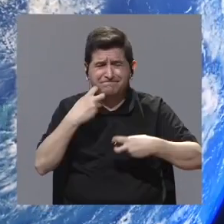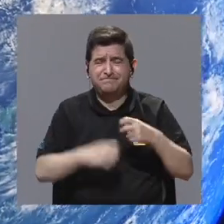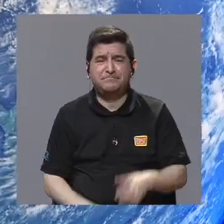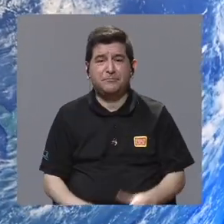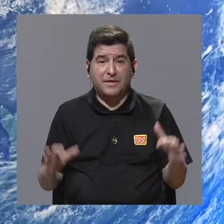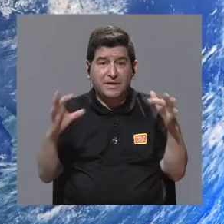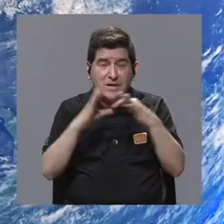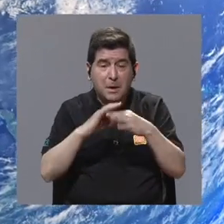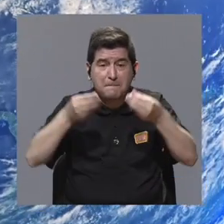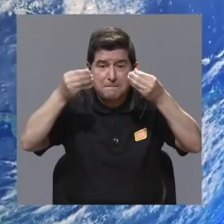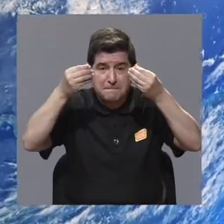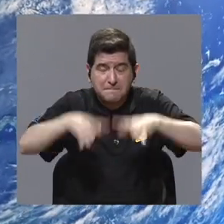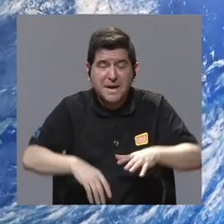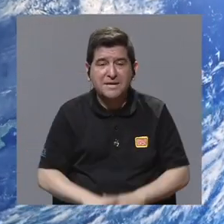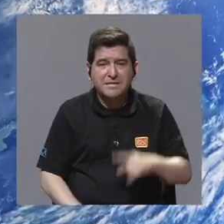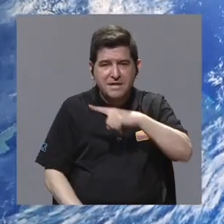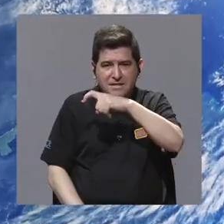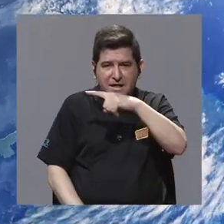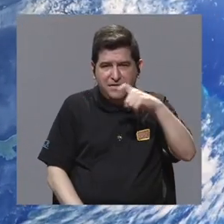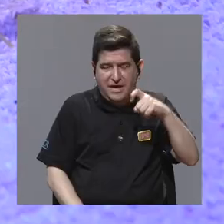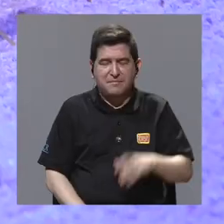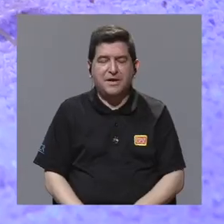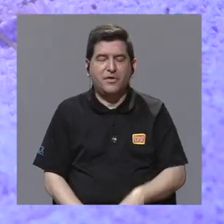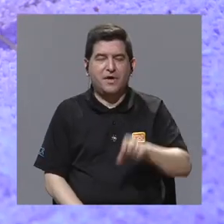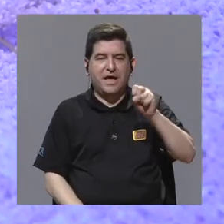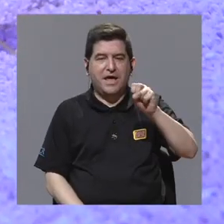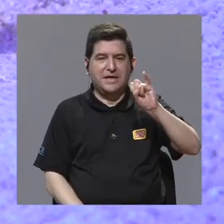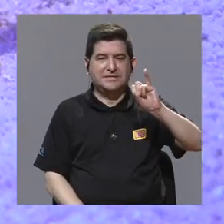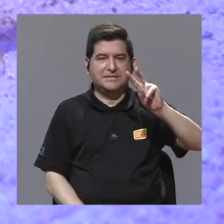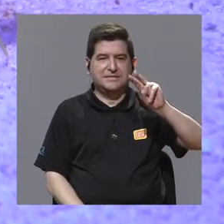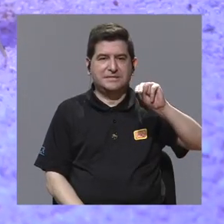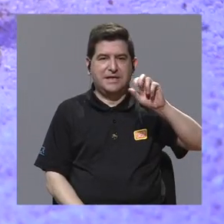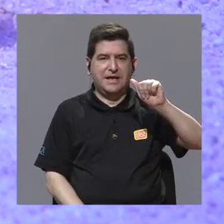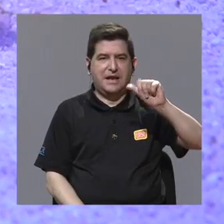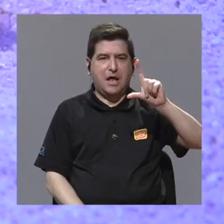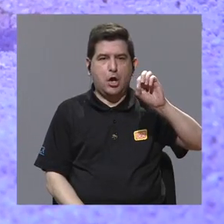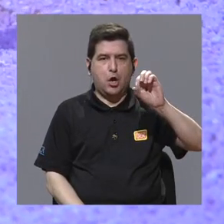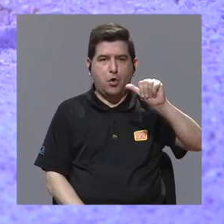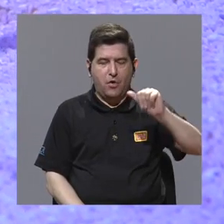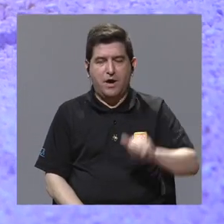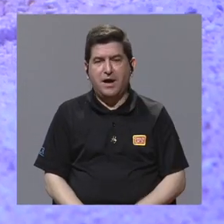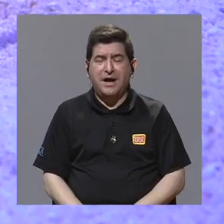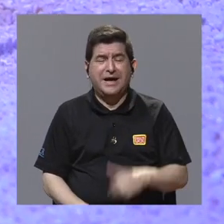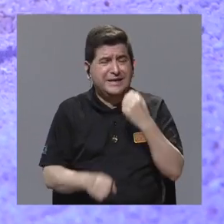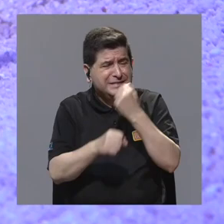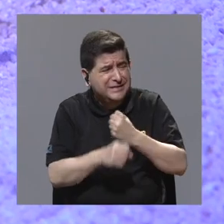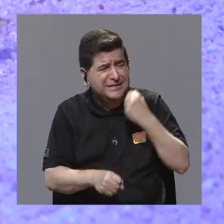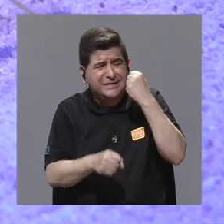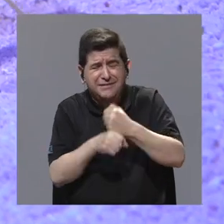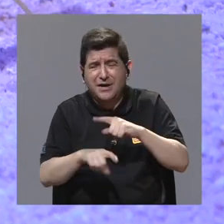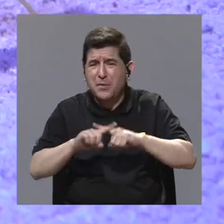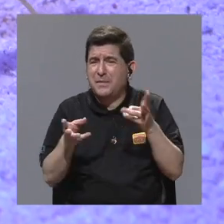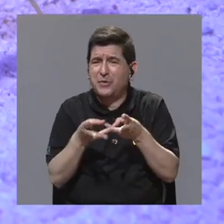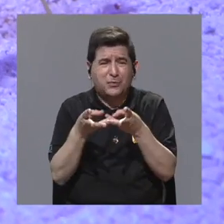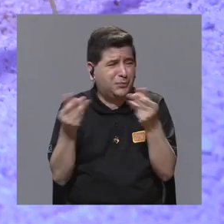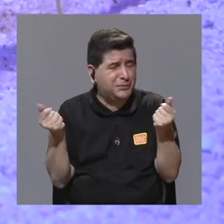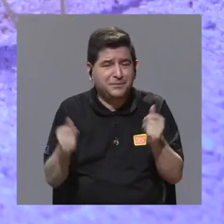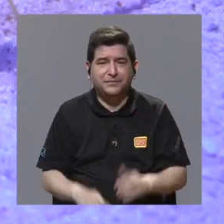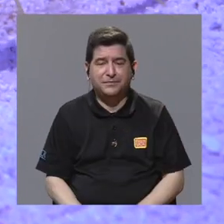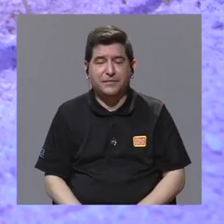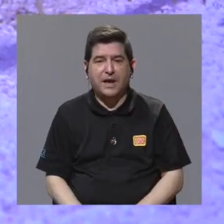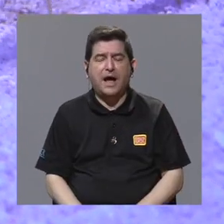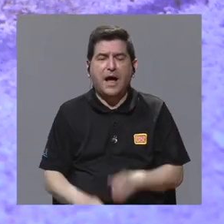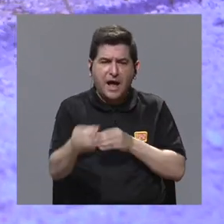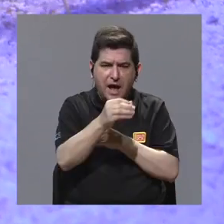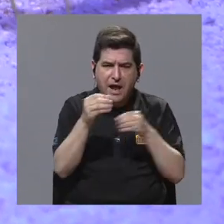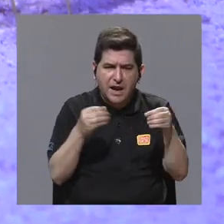un gran problema con respecto a pérdidas de camarón en el estado de Sinaloa. Y por más esfuerzos que hayan hecho, no hayan logrado solucionar ese problema.